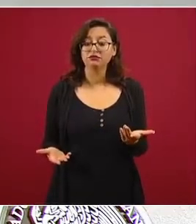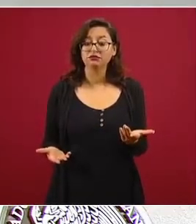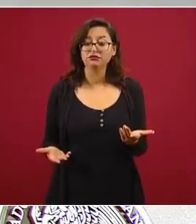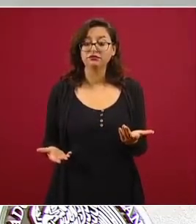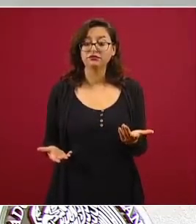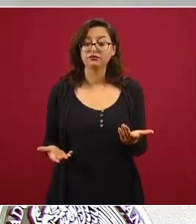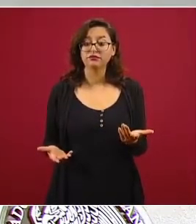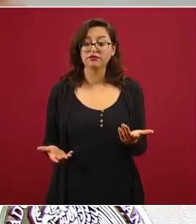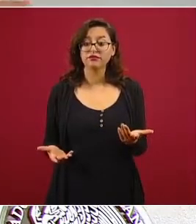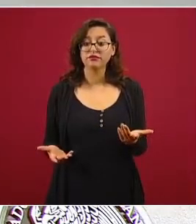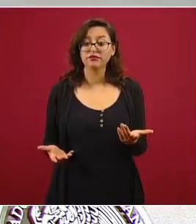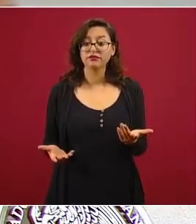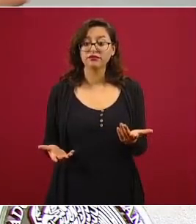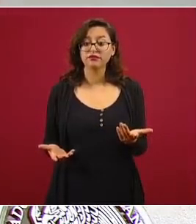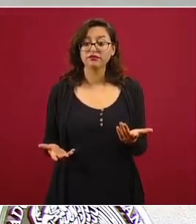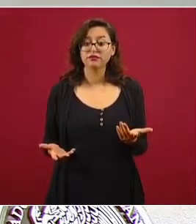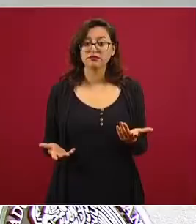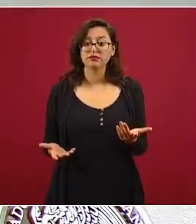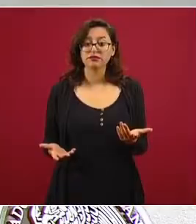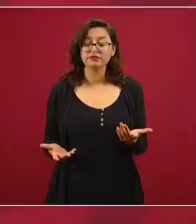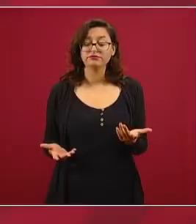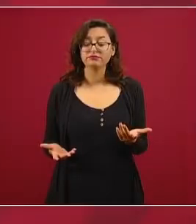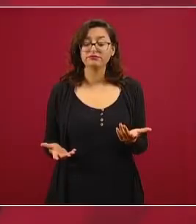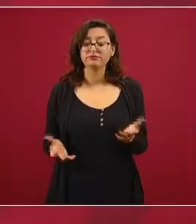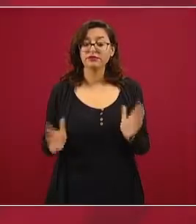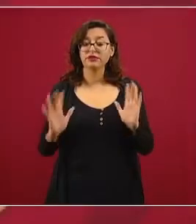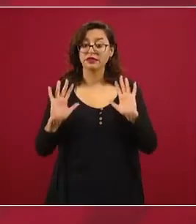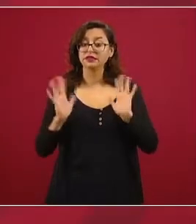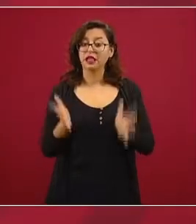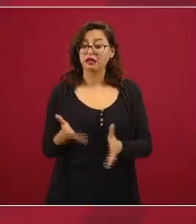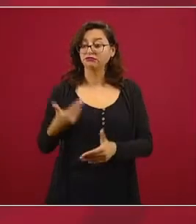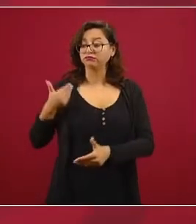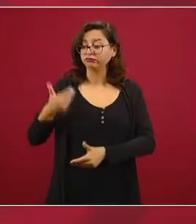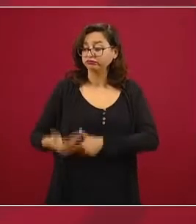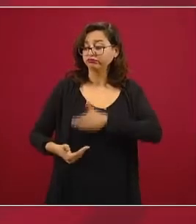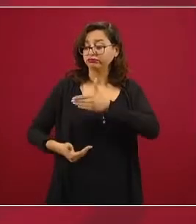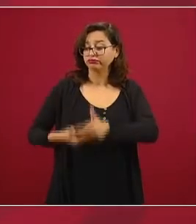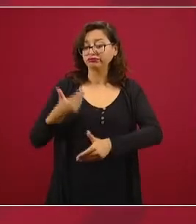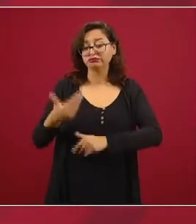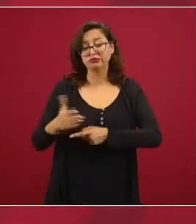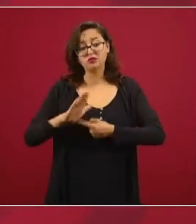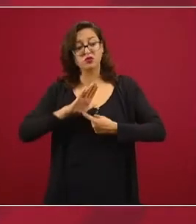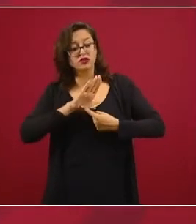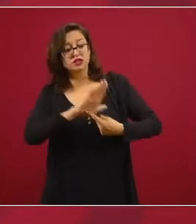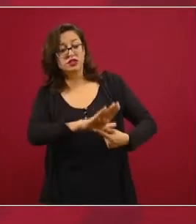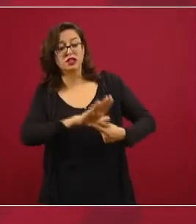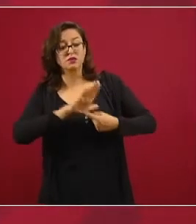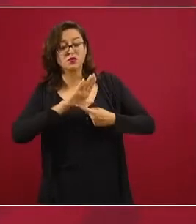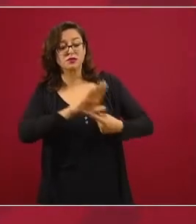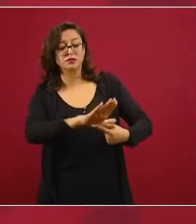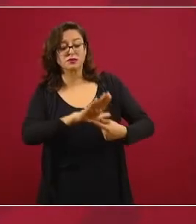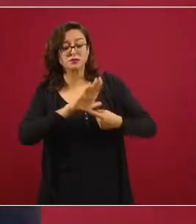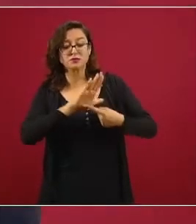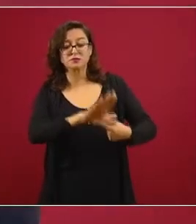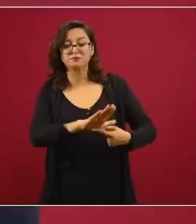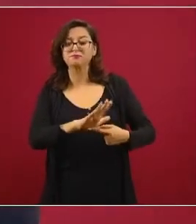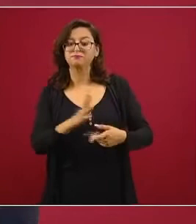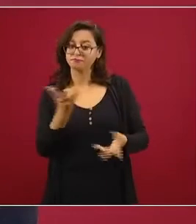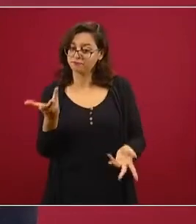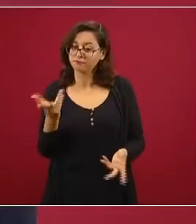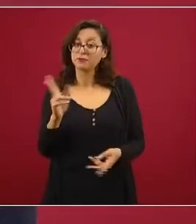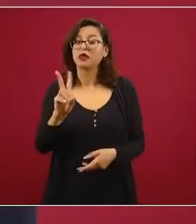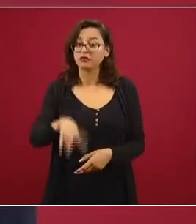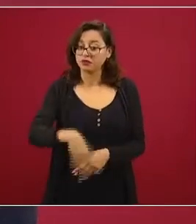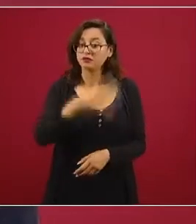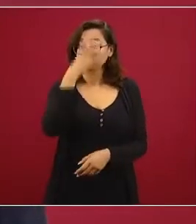pues está demostrando de que no hay impunidad.